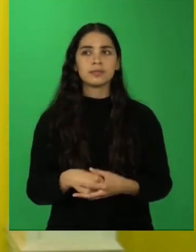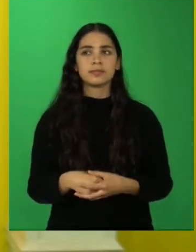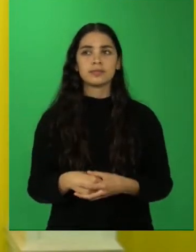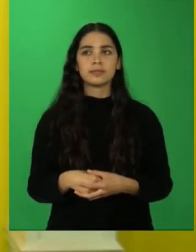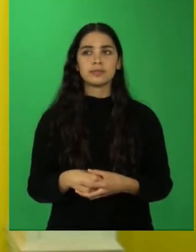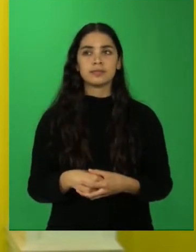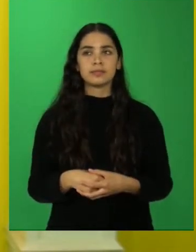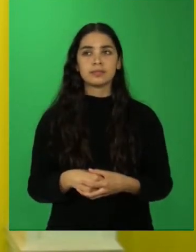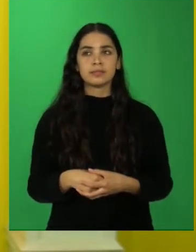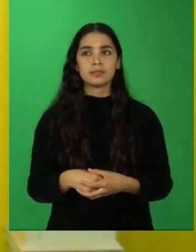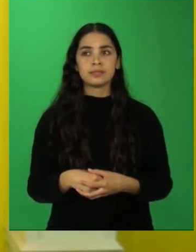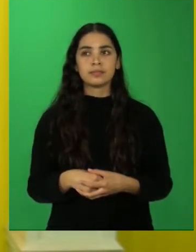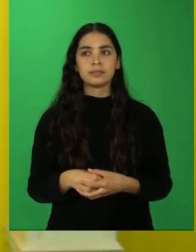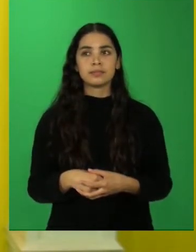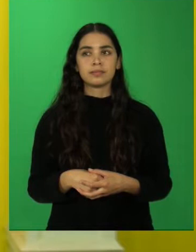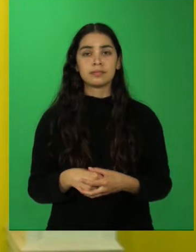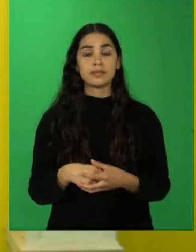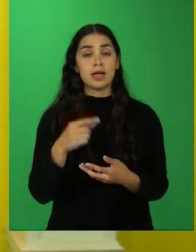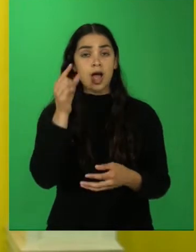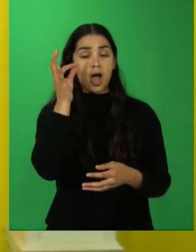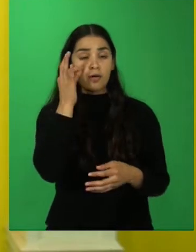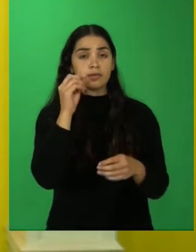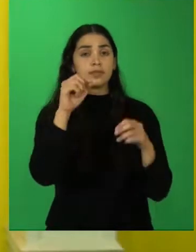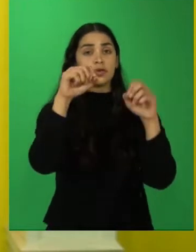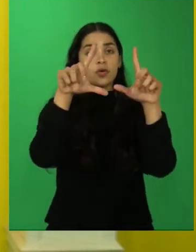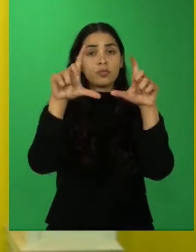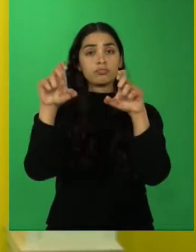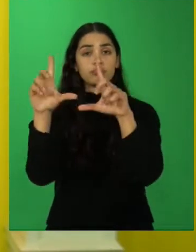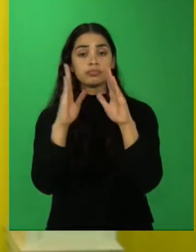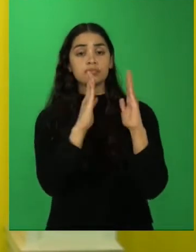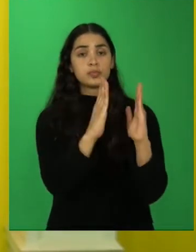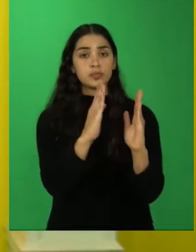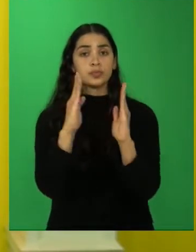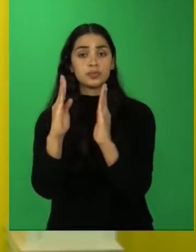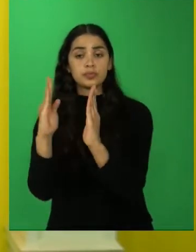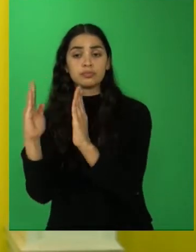A través de las imágenes y de clasificación de imágenes.